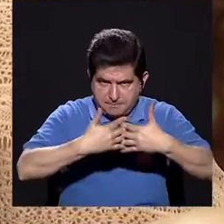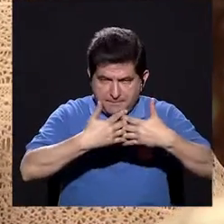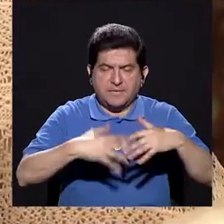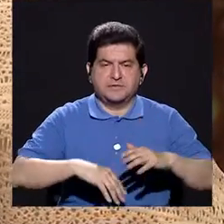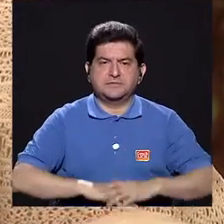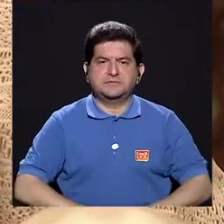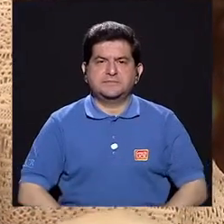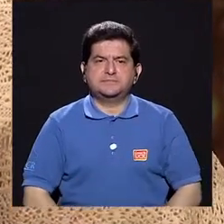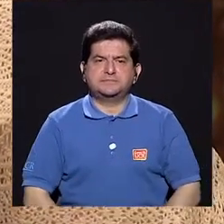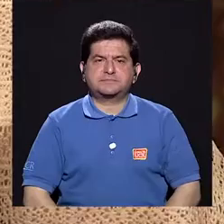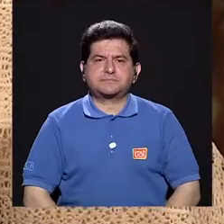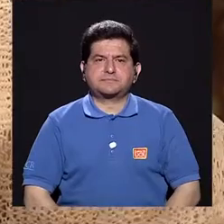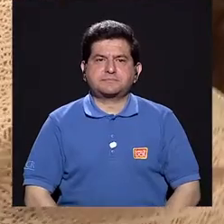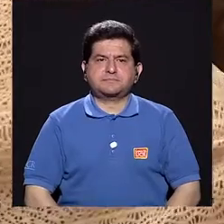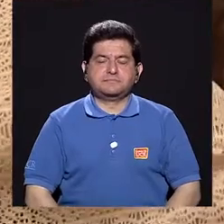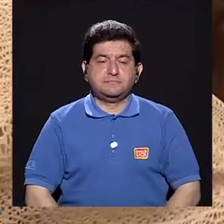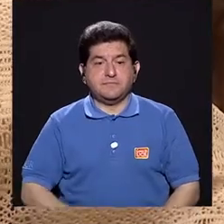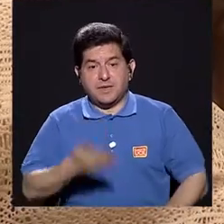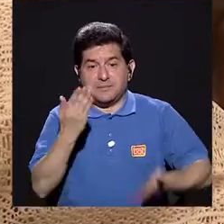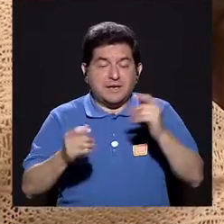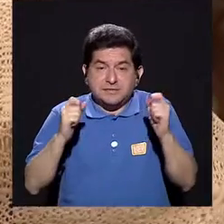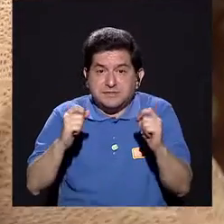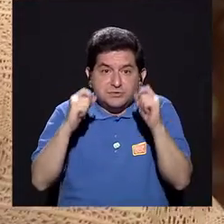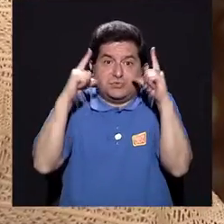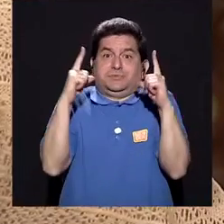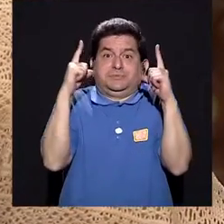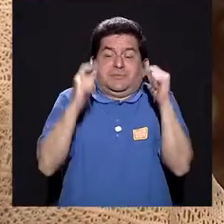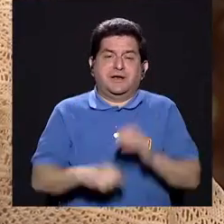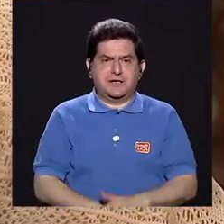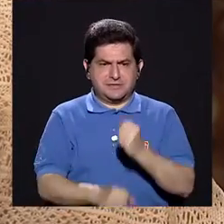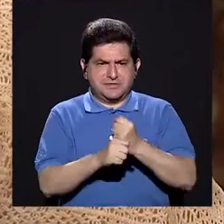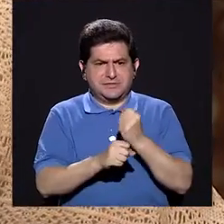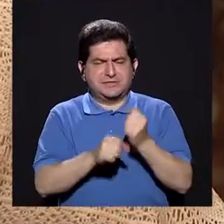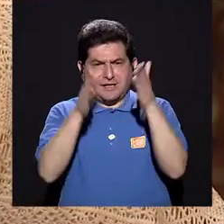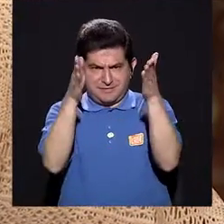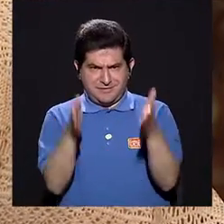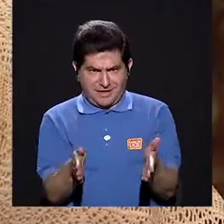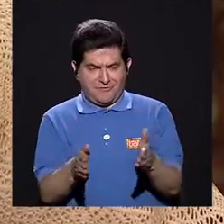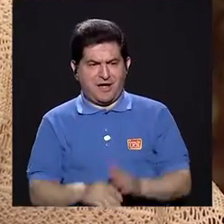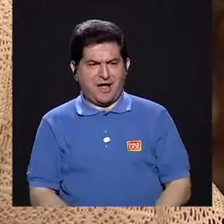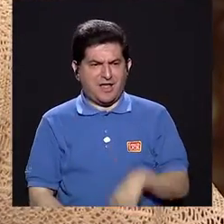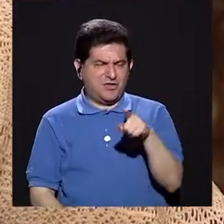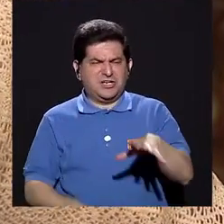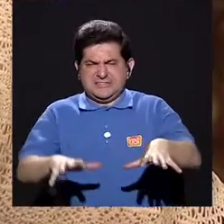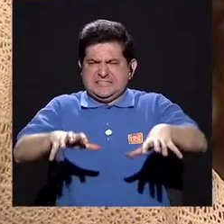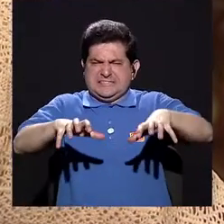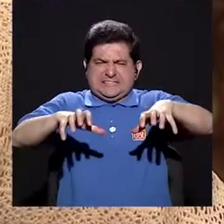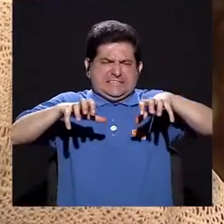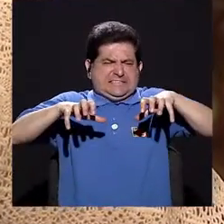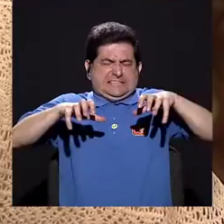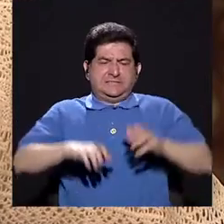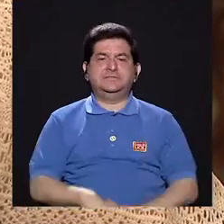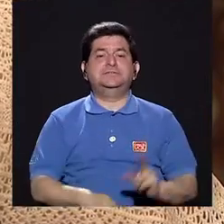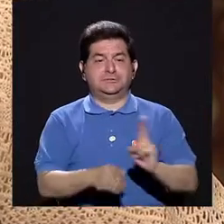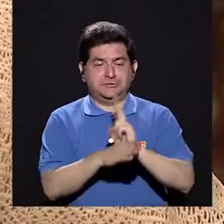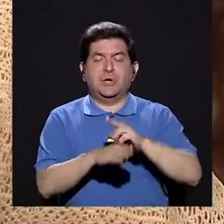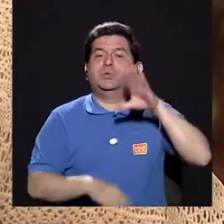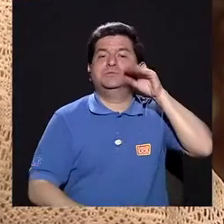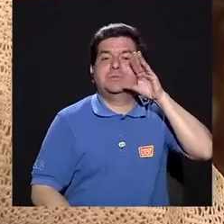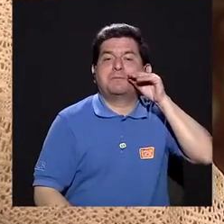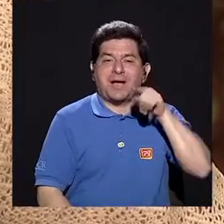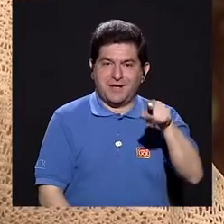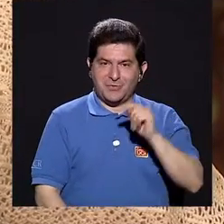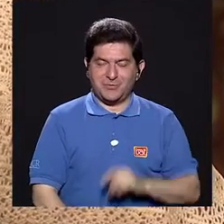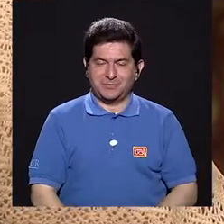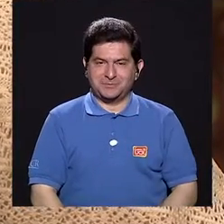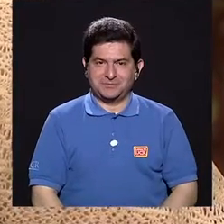llevar sorpresas, que los empleados están muy estresados, entonces se utiliza el perro,